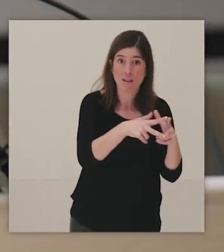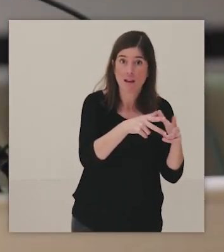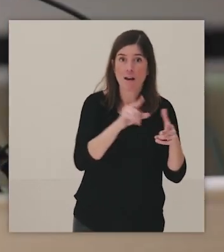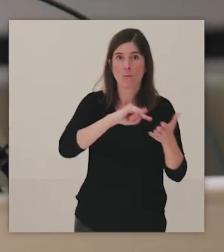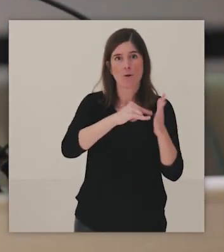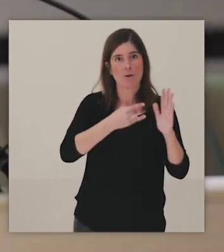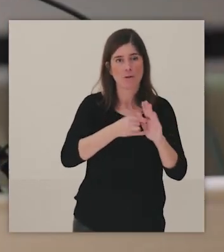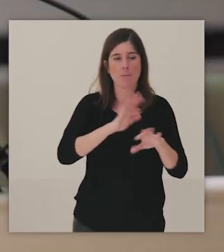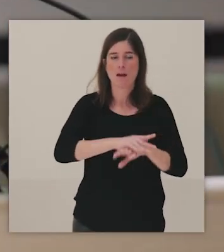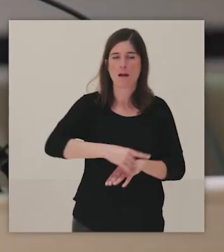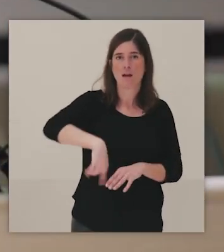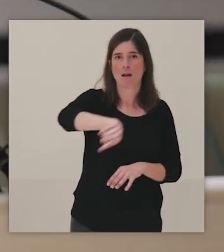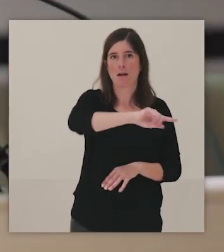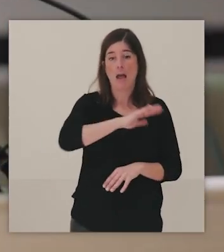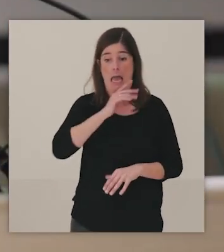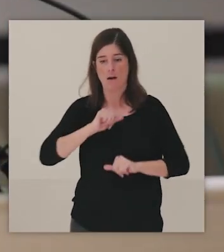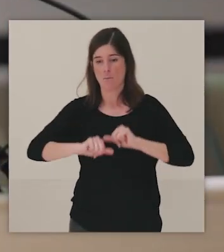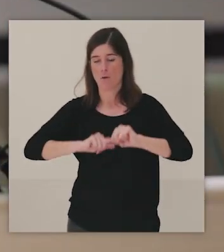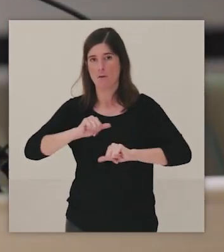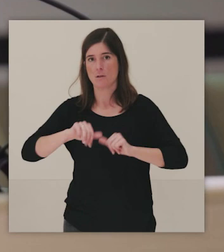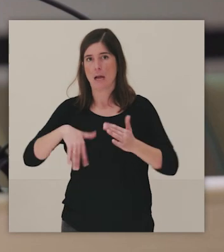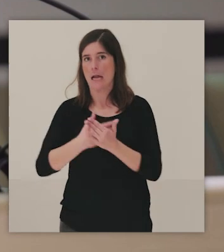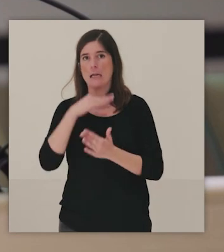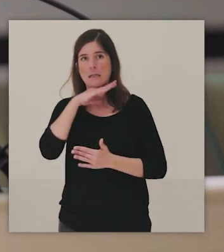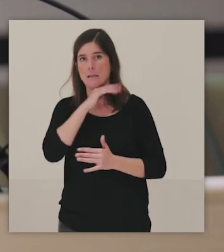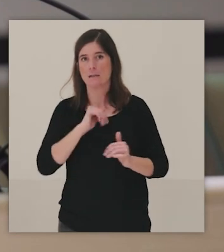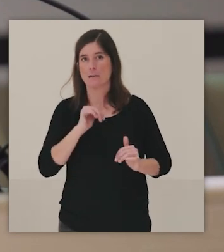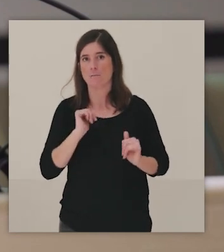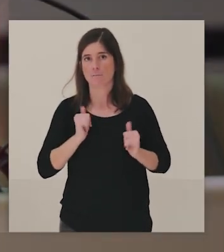social. Está todavía un poco en proceso.